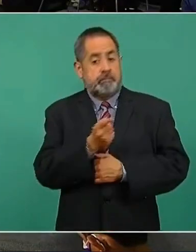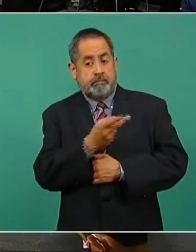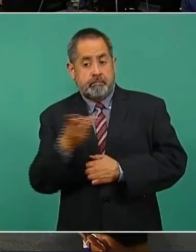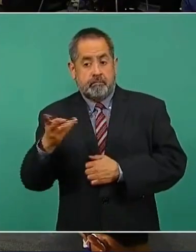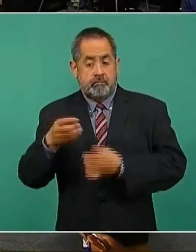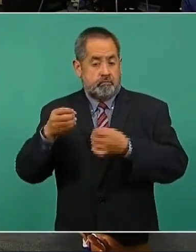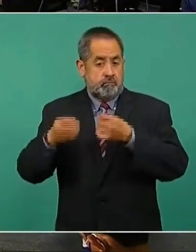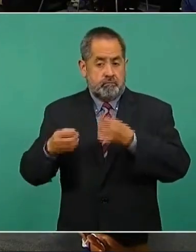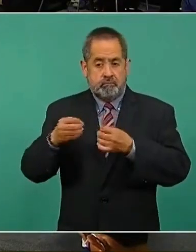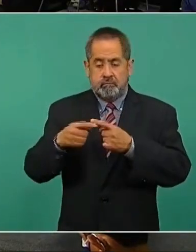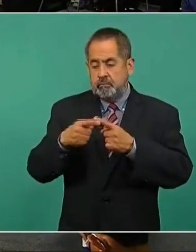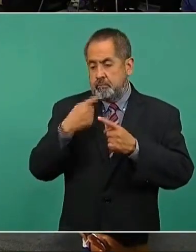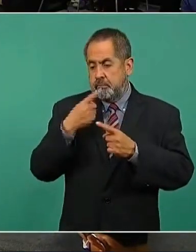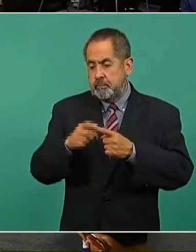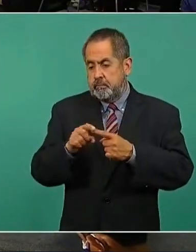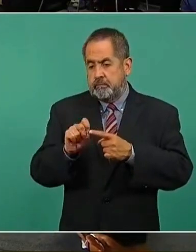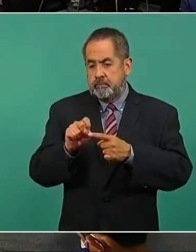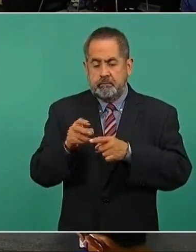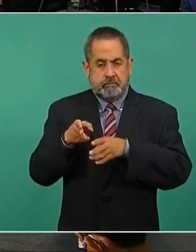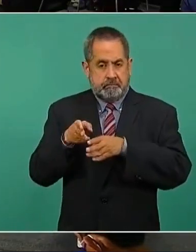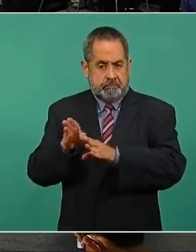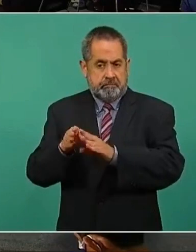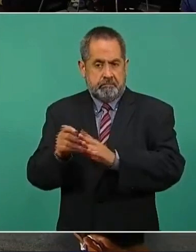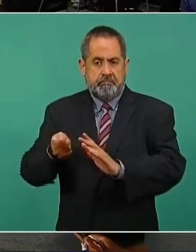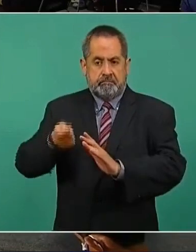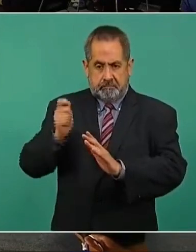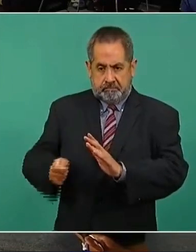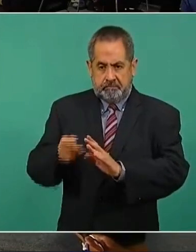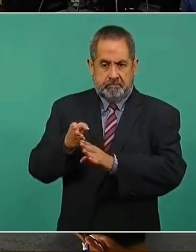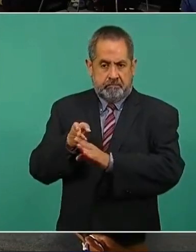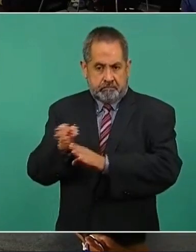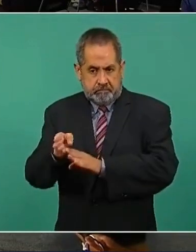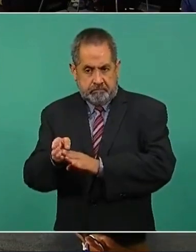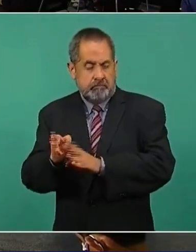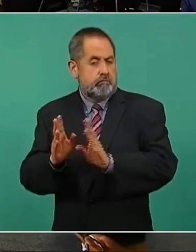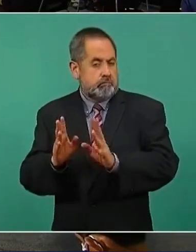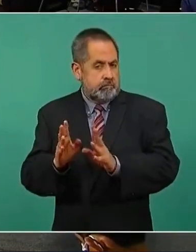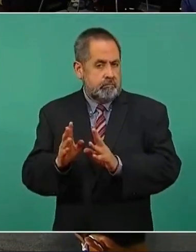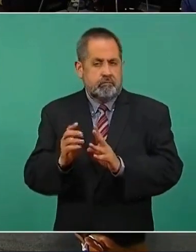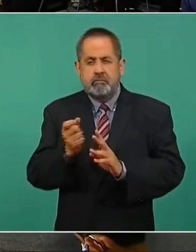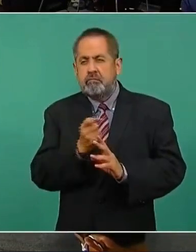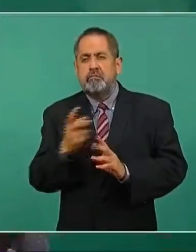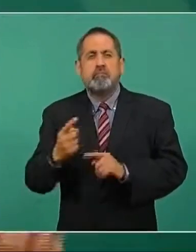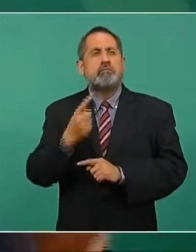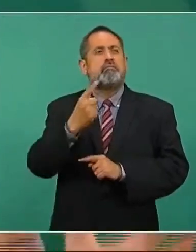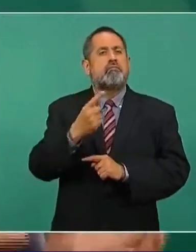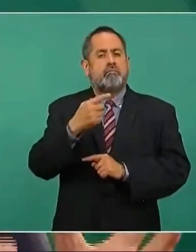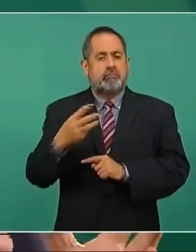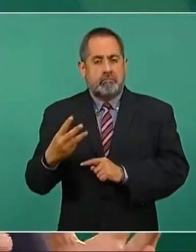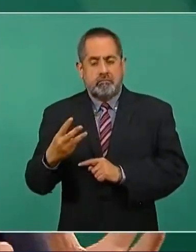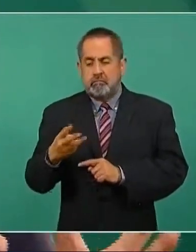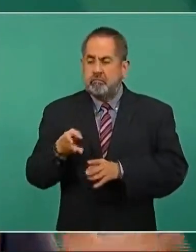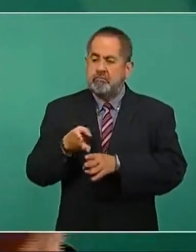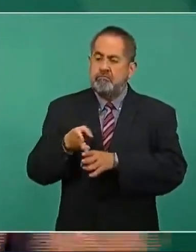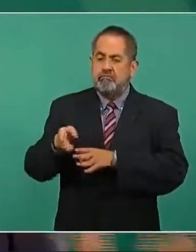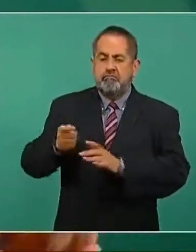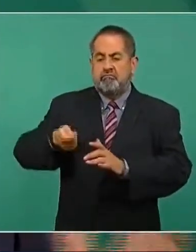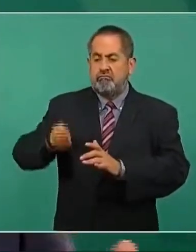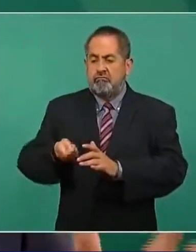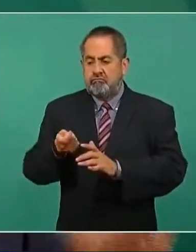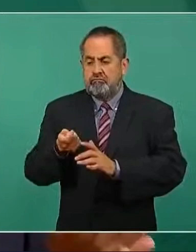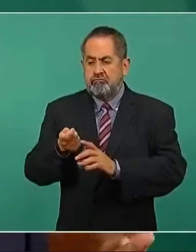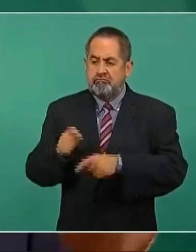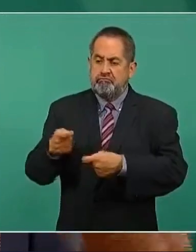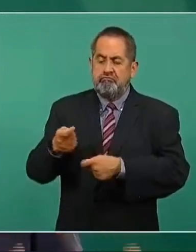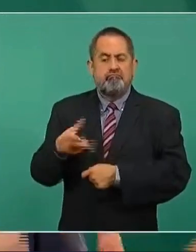varios otros. Cerca de la, poco más de la tercera parte de los juicios de amparo, han terminado en no